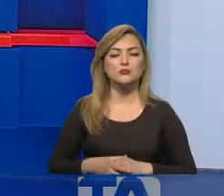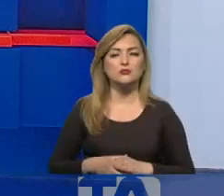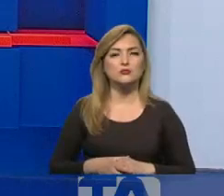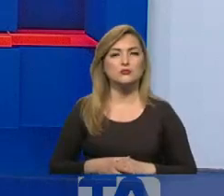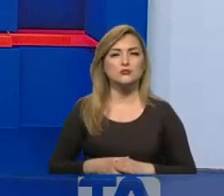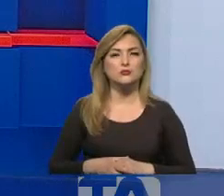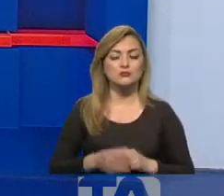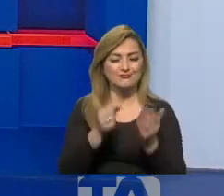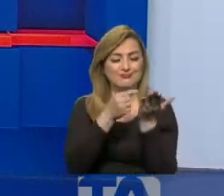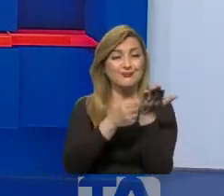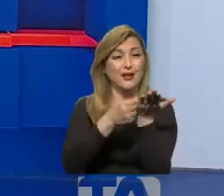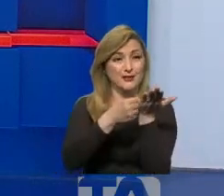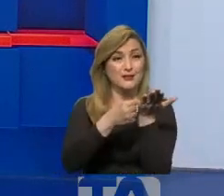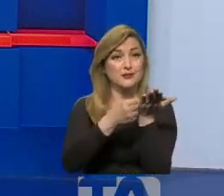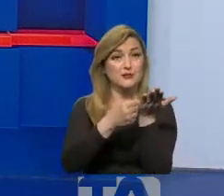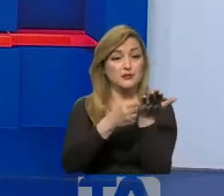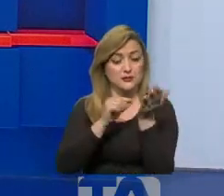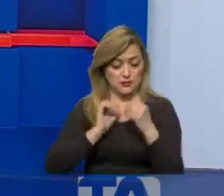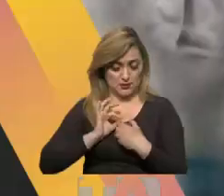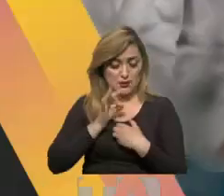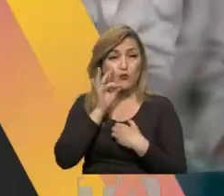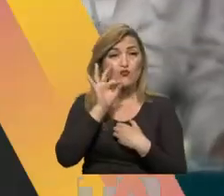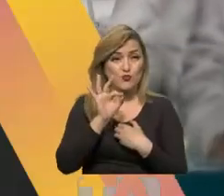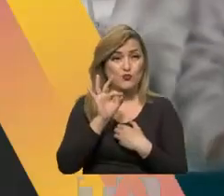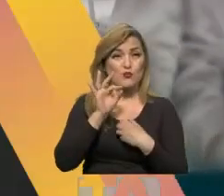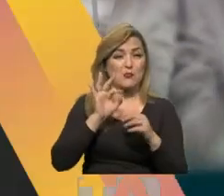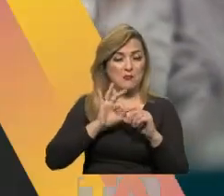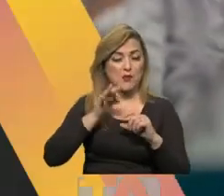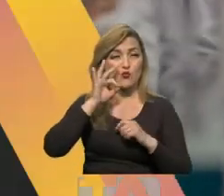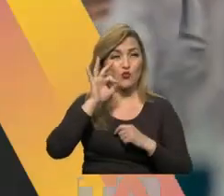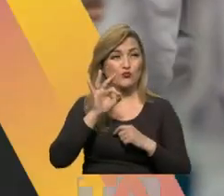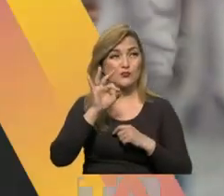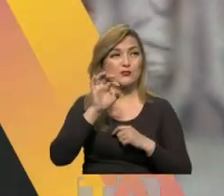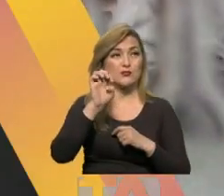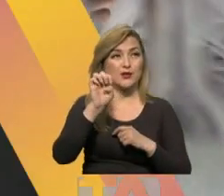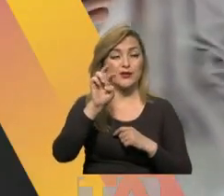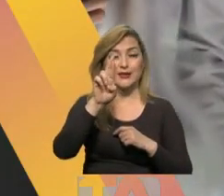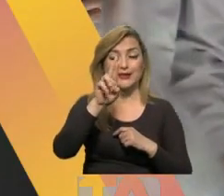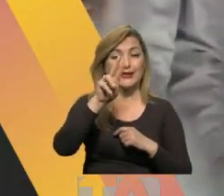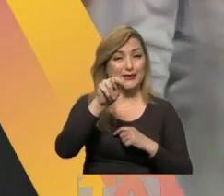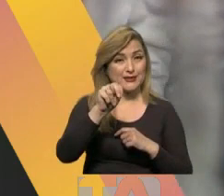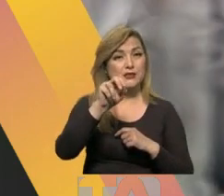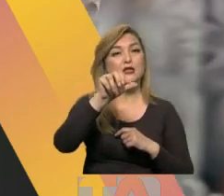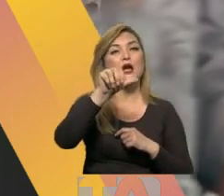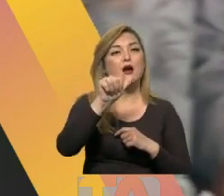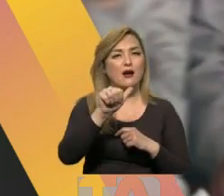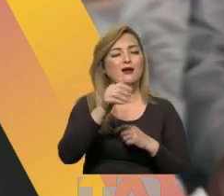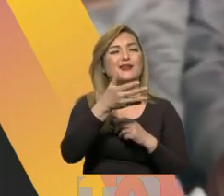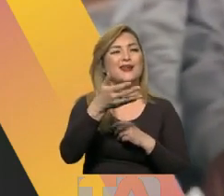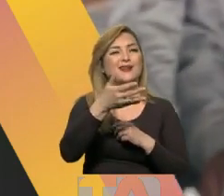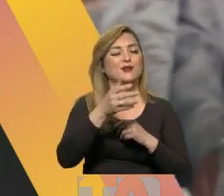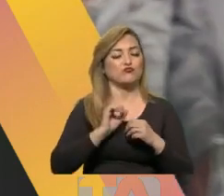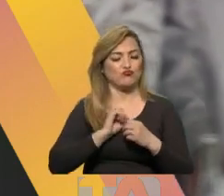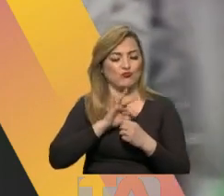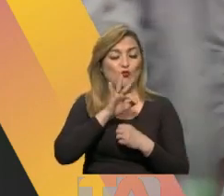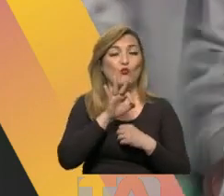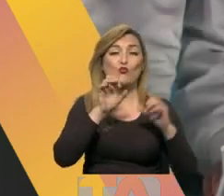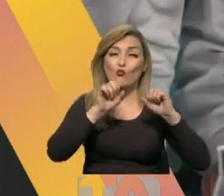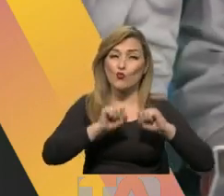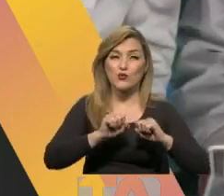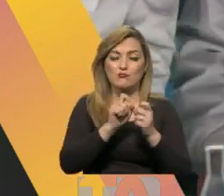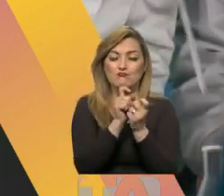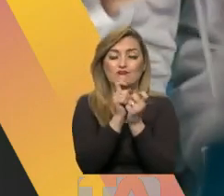la secuencia genética de los virus, en este caso el RNA del virus del SARS-CoV-2, pues este podría